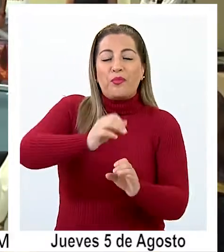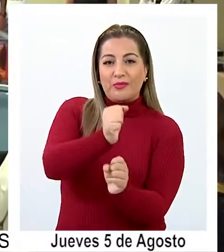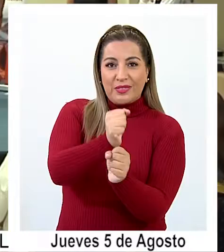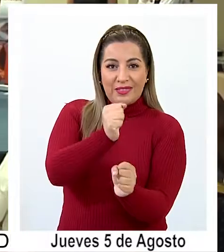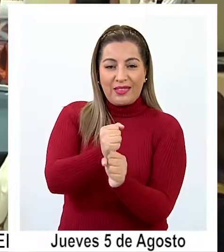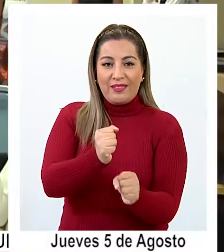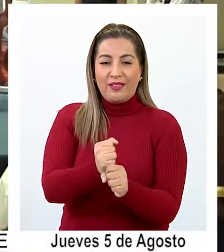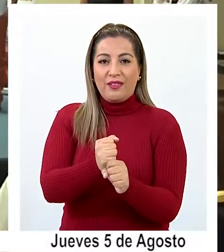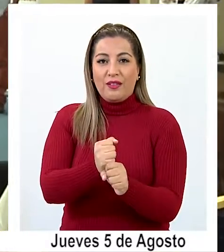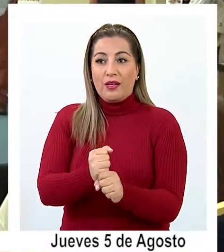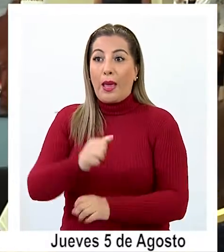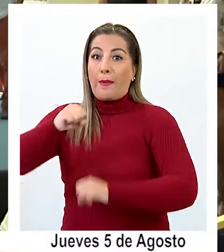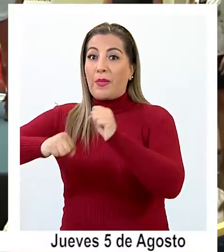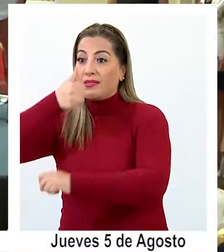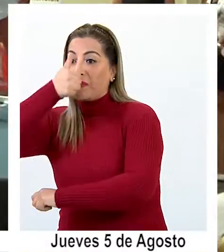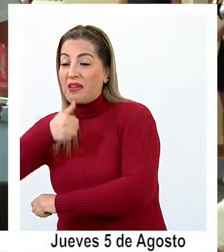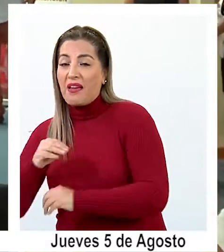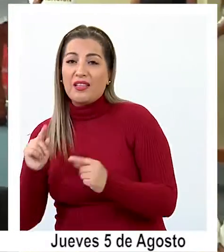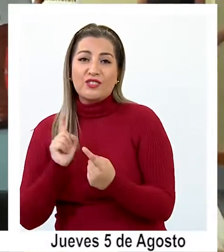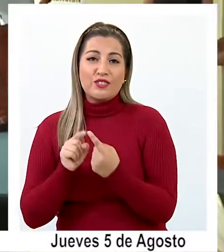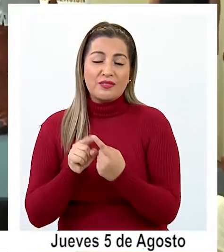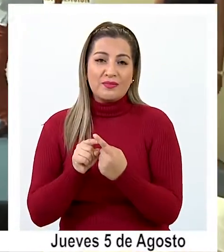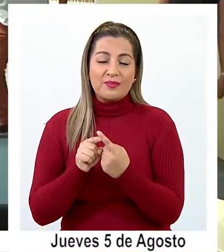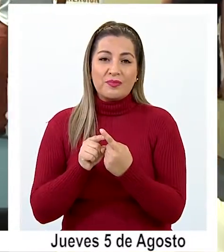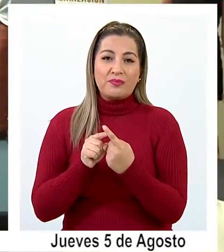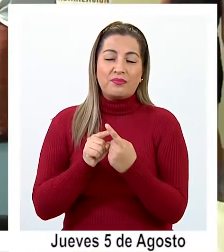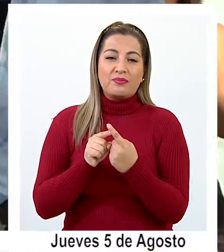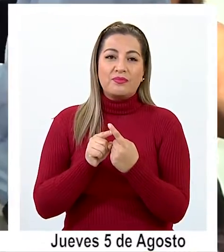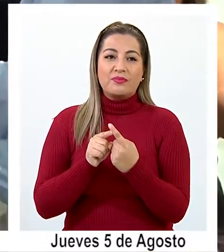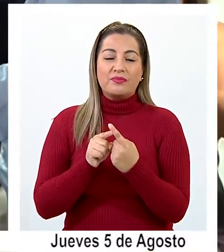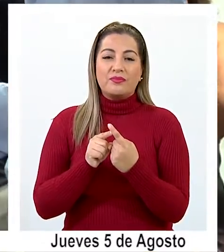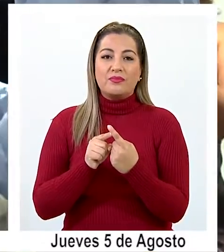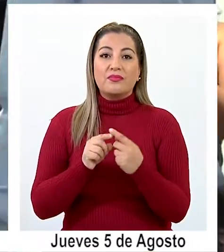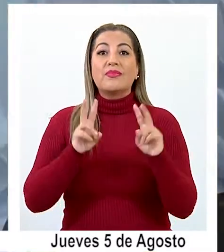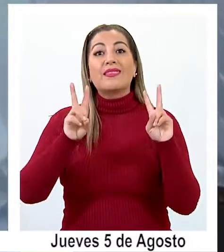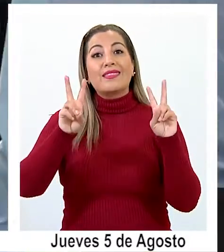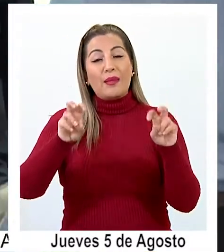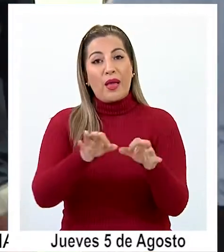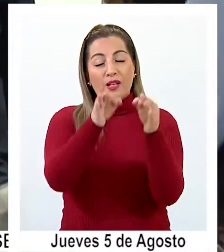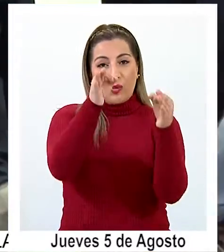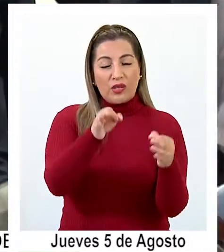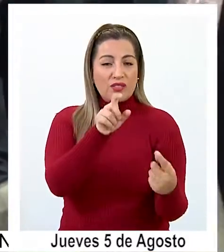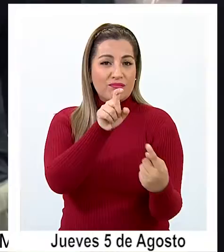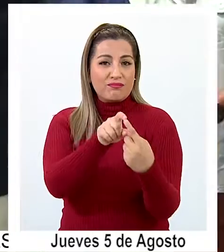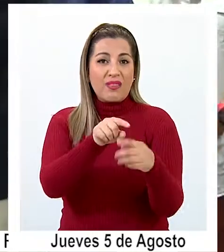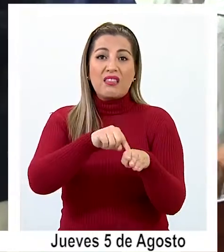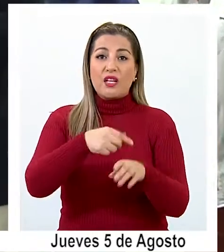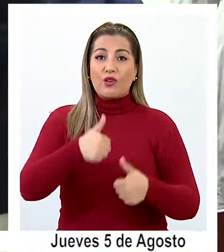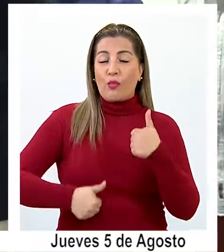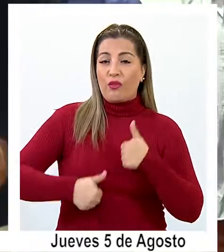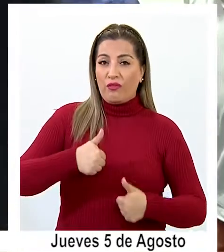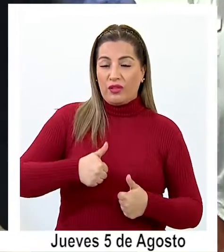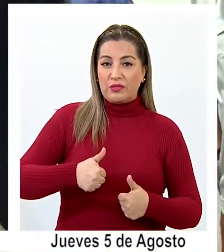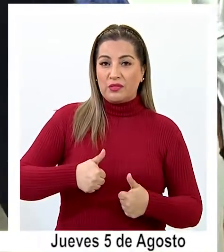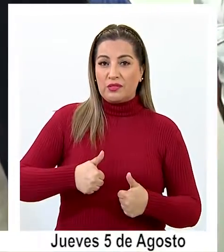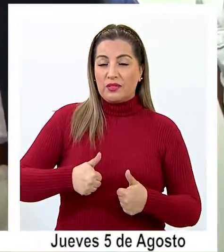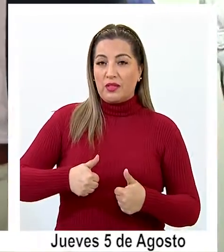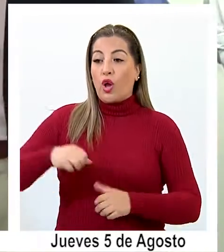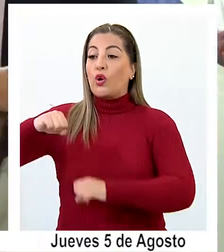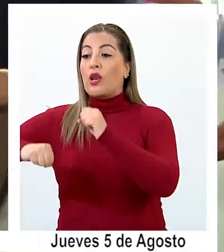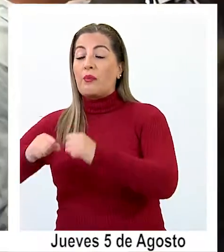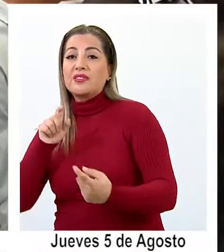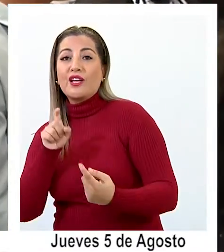empleo con el sector privado, conectar también al mundo de la educación, de la educación técnico-profesional con el sector